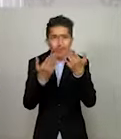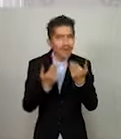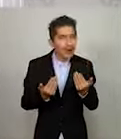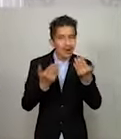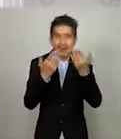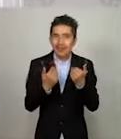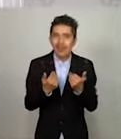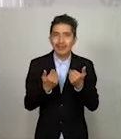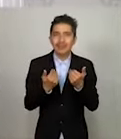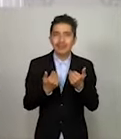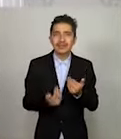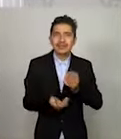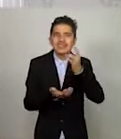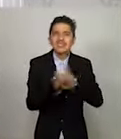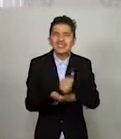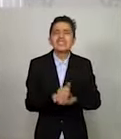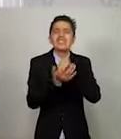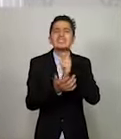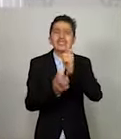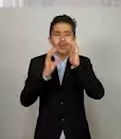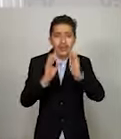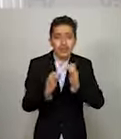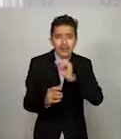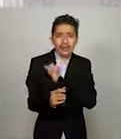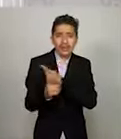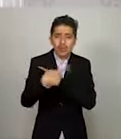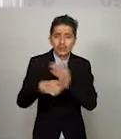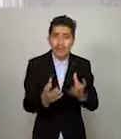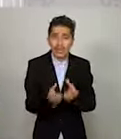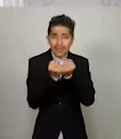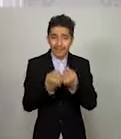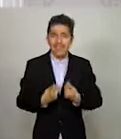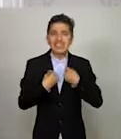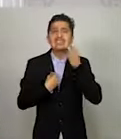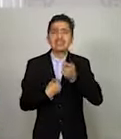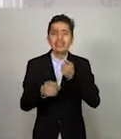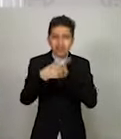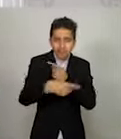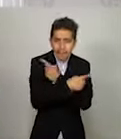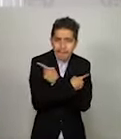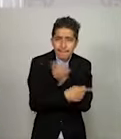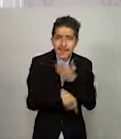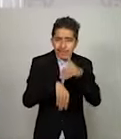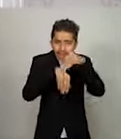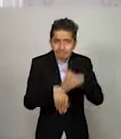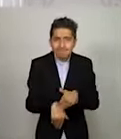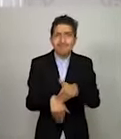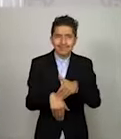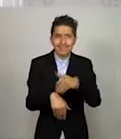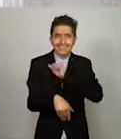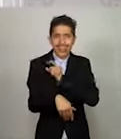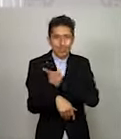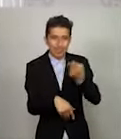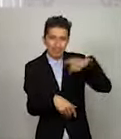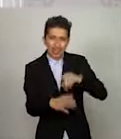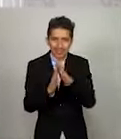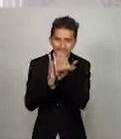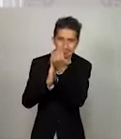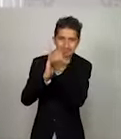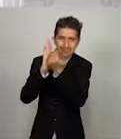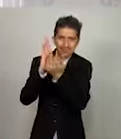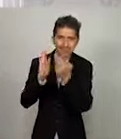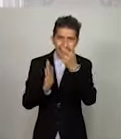medicina, solo nos va a ayudar a cuidar la salud y a salvar vidas, que seamos disciplinados y acatemos